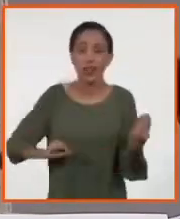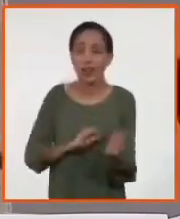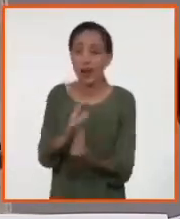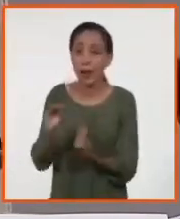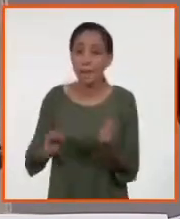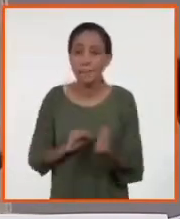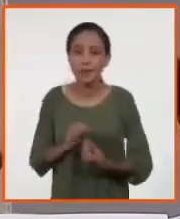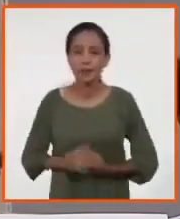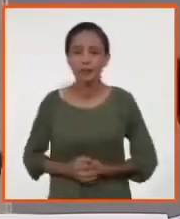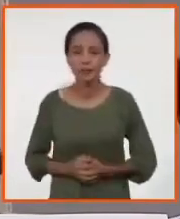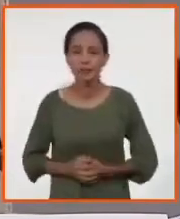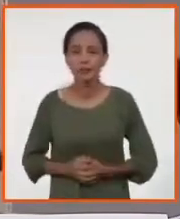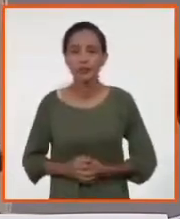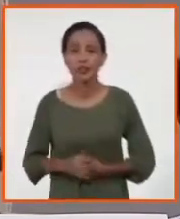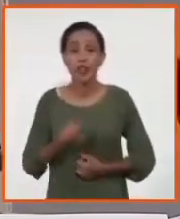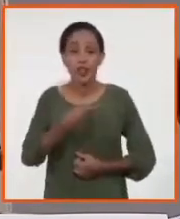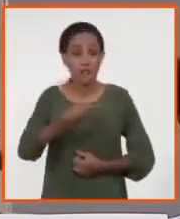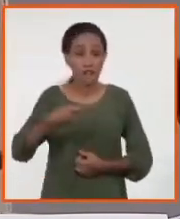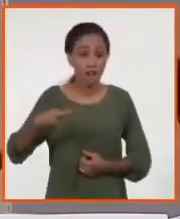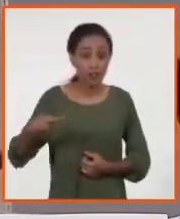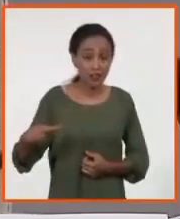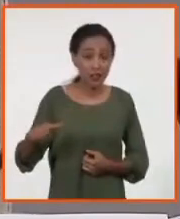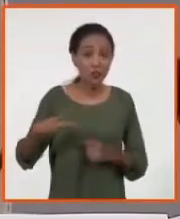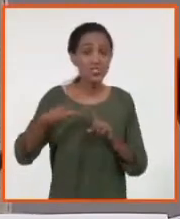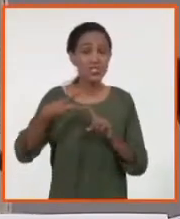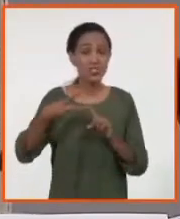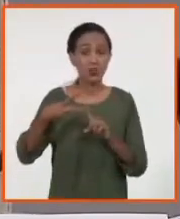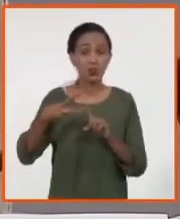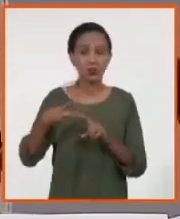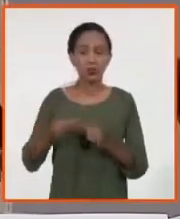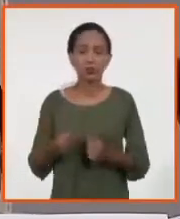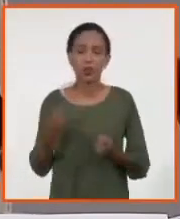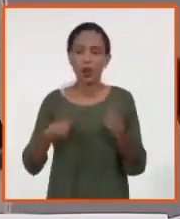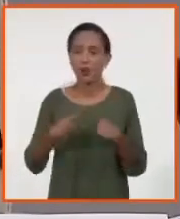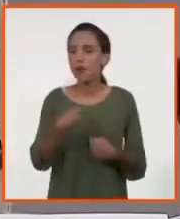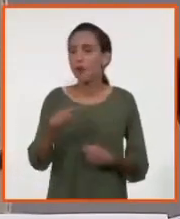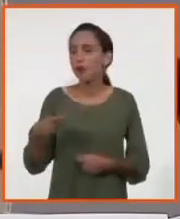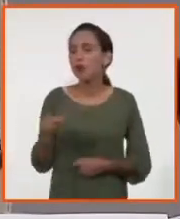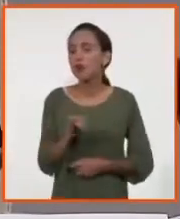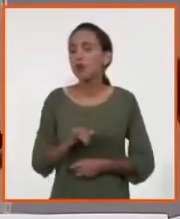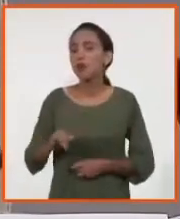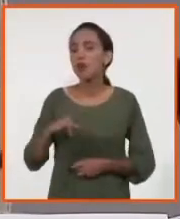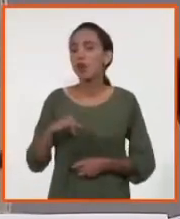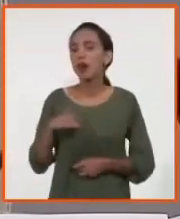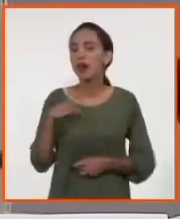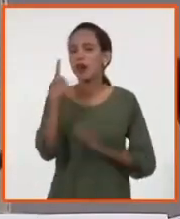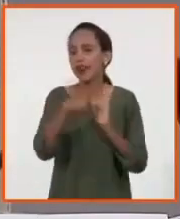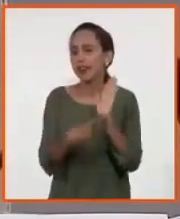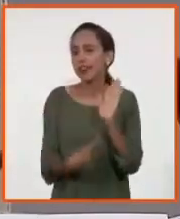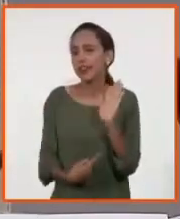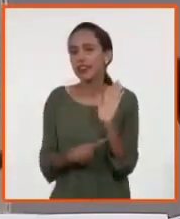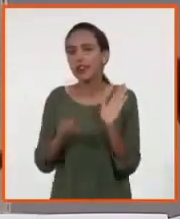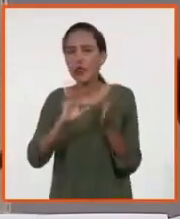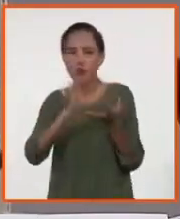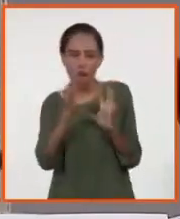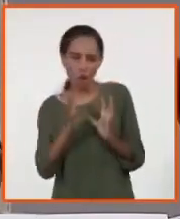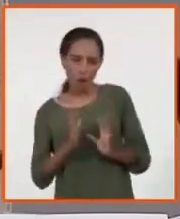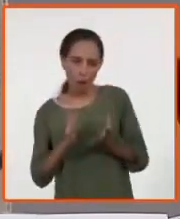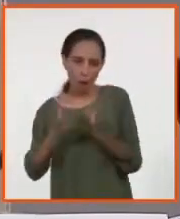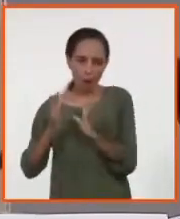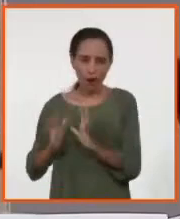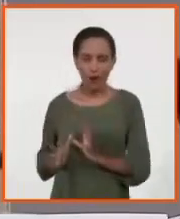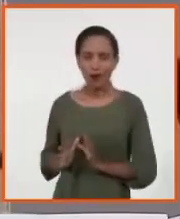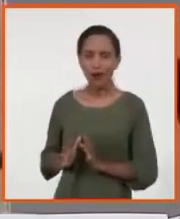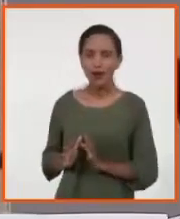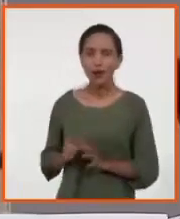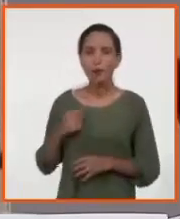hablando el virus segundo. Hay virus que uno los caracteriza genotípicamente, y dice